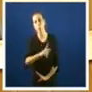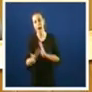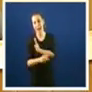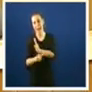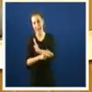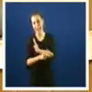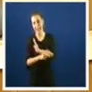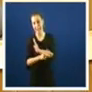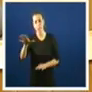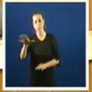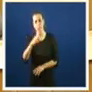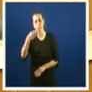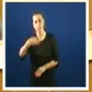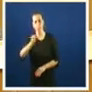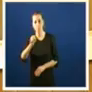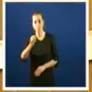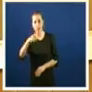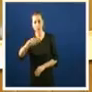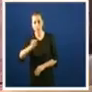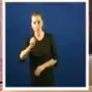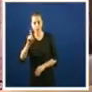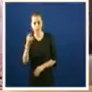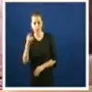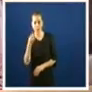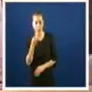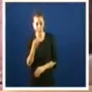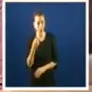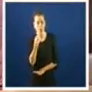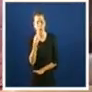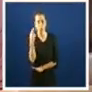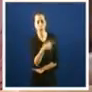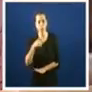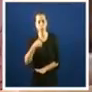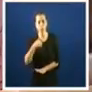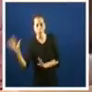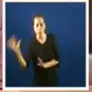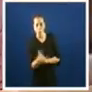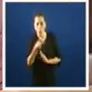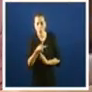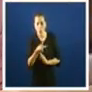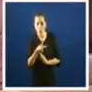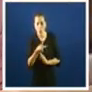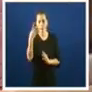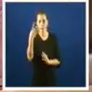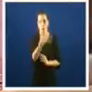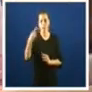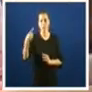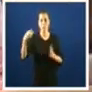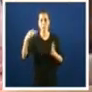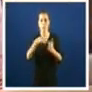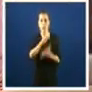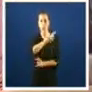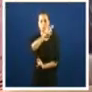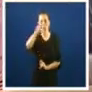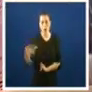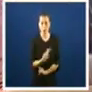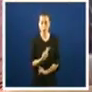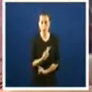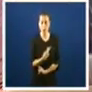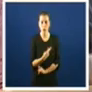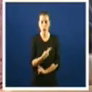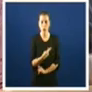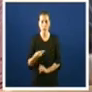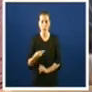de Barbadás Non que malversei 51.000 euros de cartos públicos Non que me